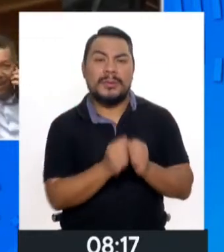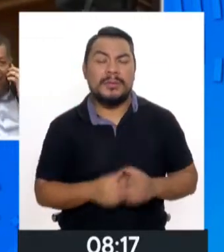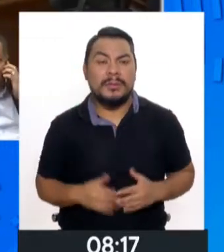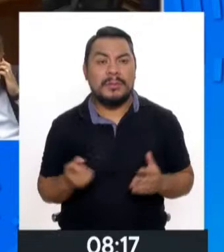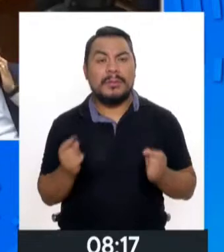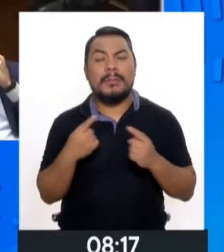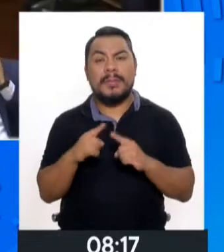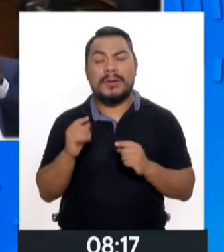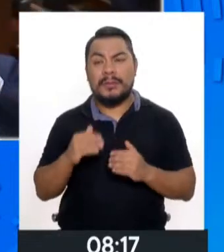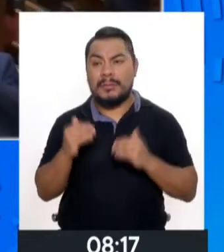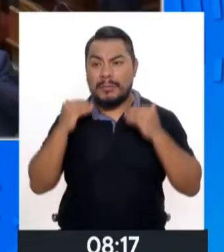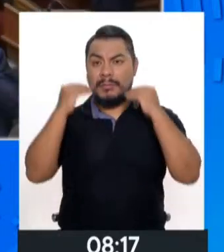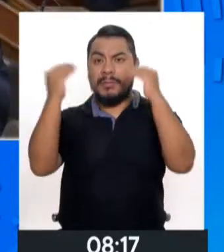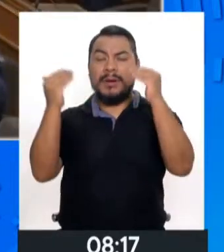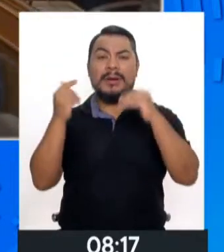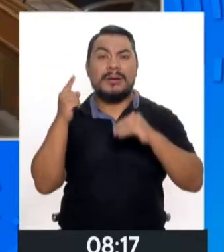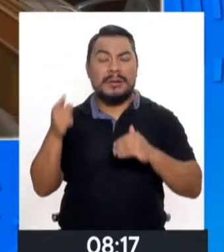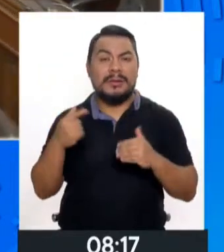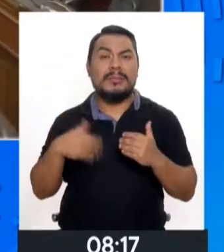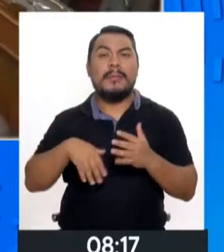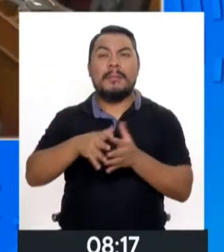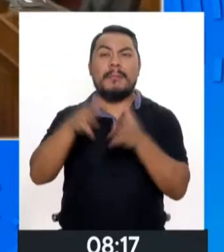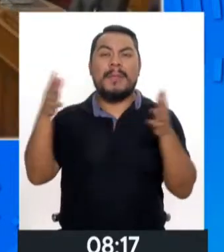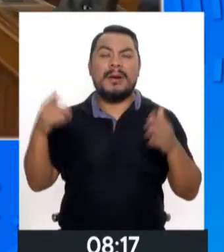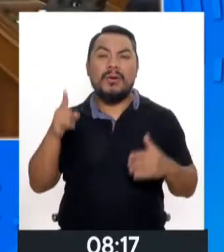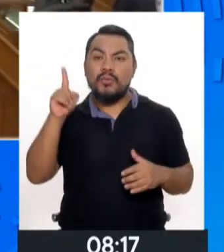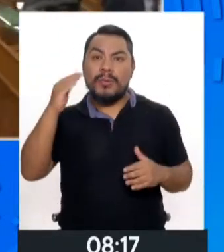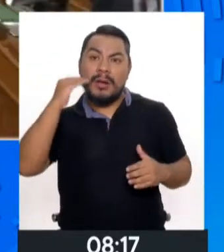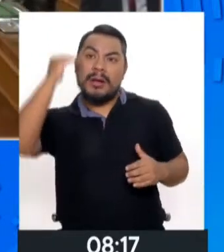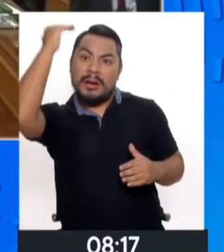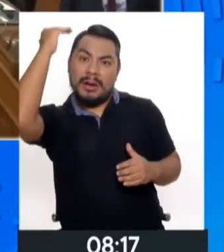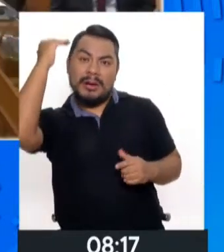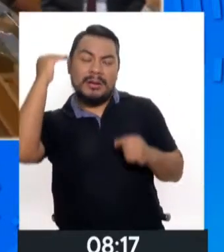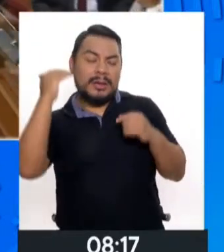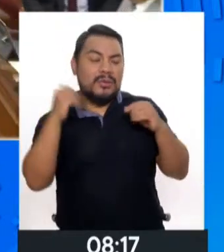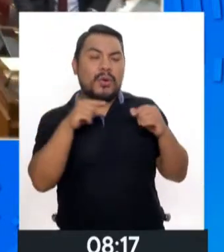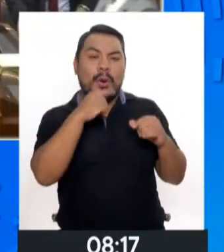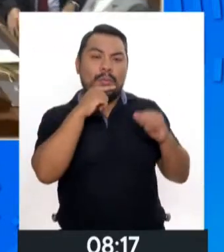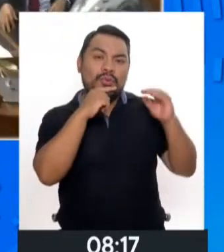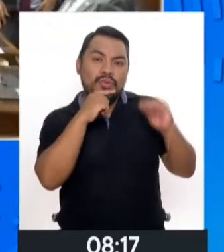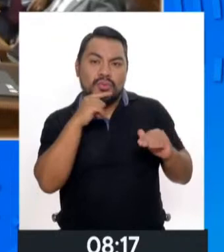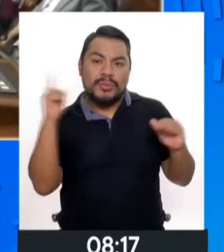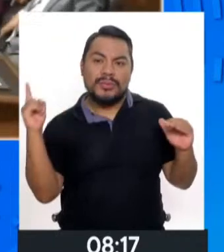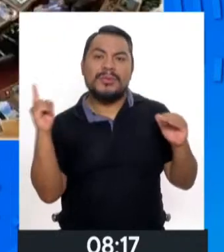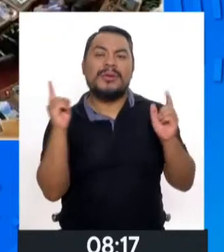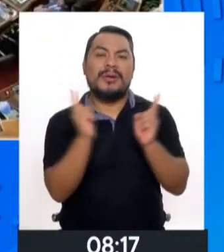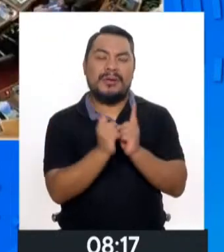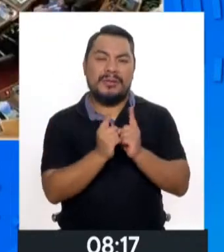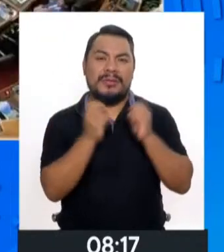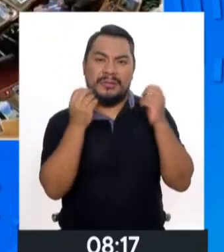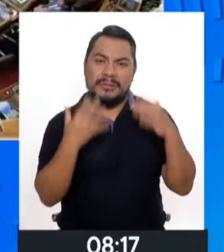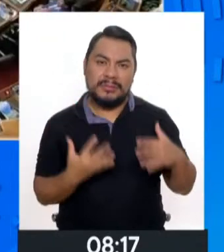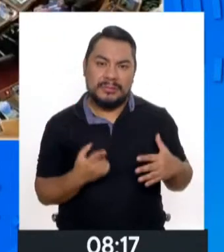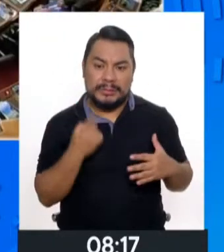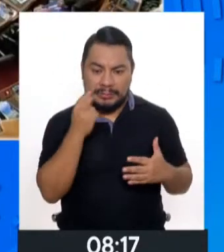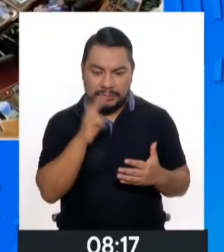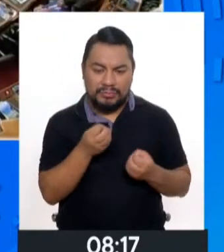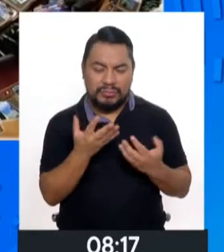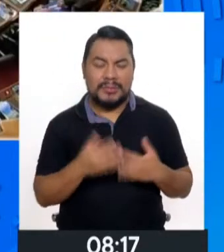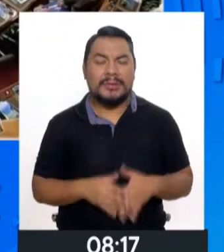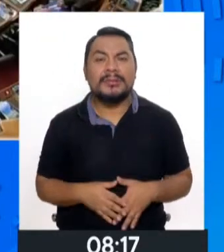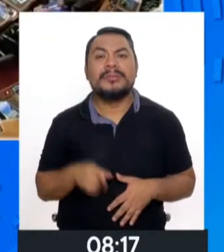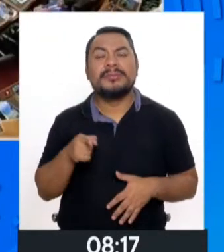mayoría de los matrimonios han sido de un adulto con un adolescente. Hay una inequidad en la